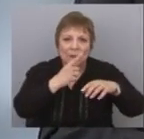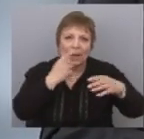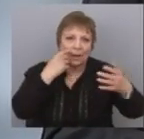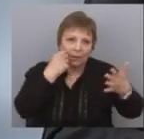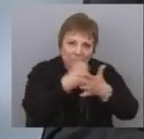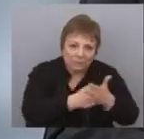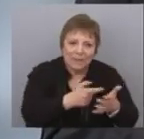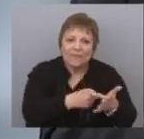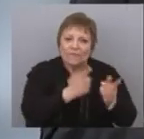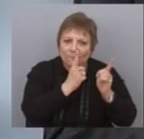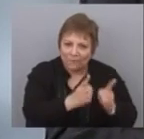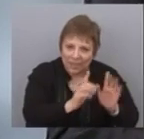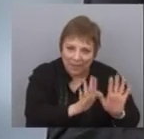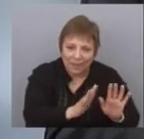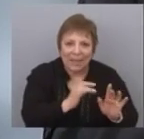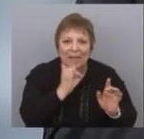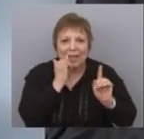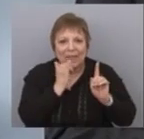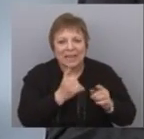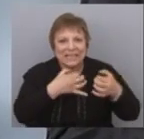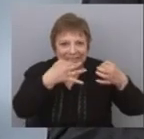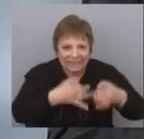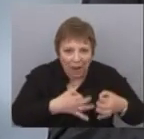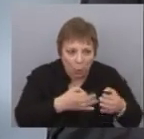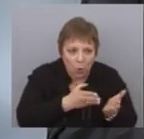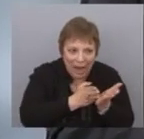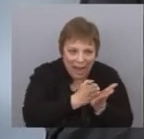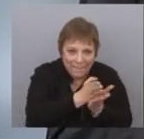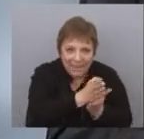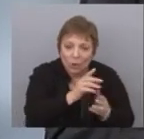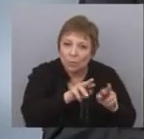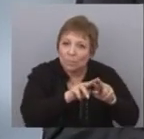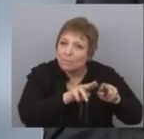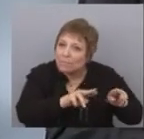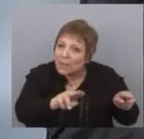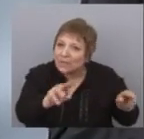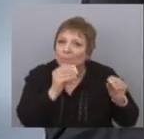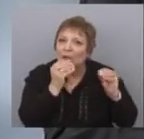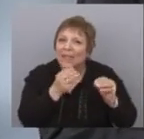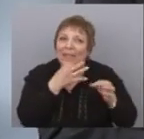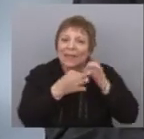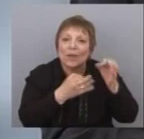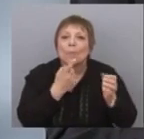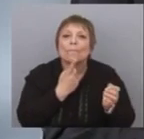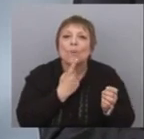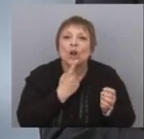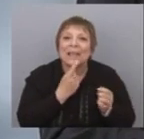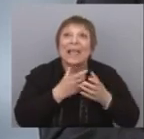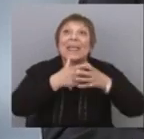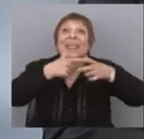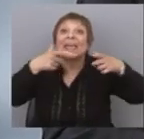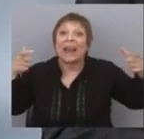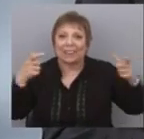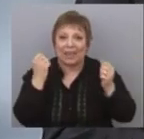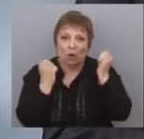reafirmatoria, que da certidumbres, da certezas del camino trazado que tiene que ver con todo lo que son los criterios de política macroeconómica.